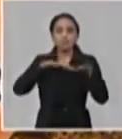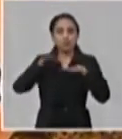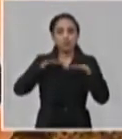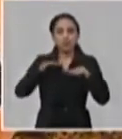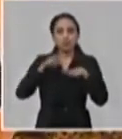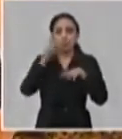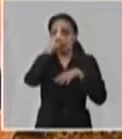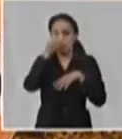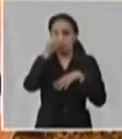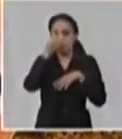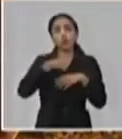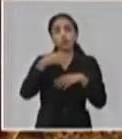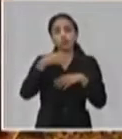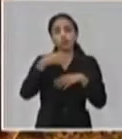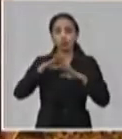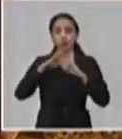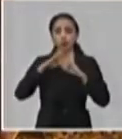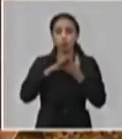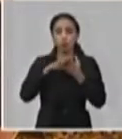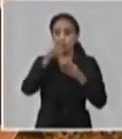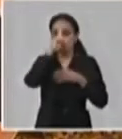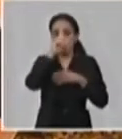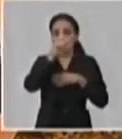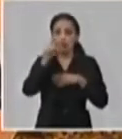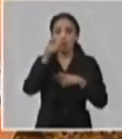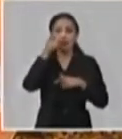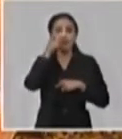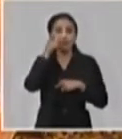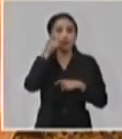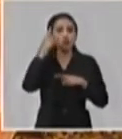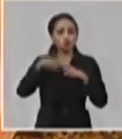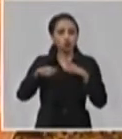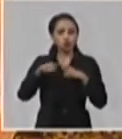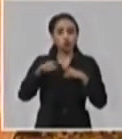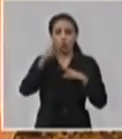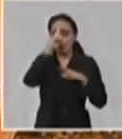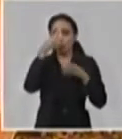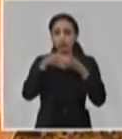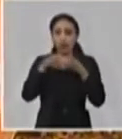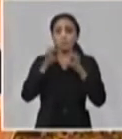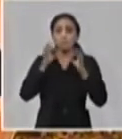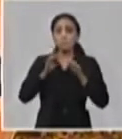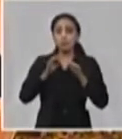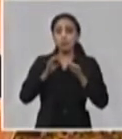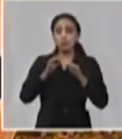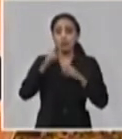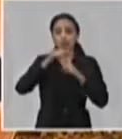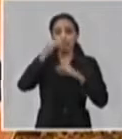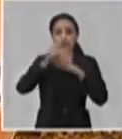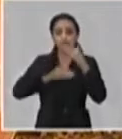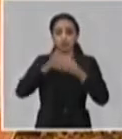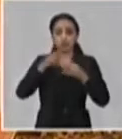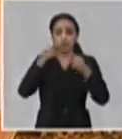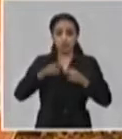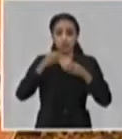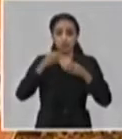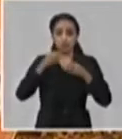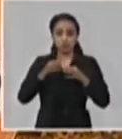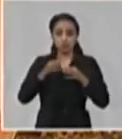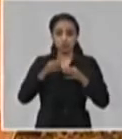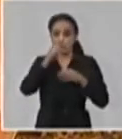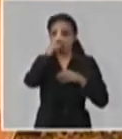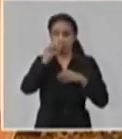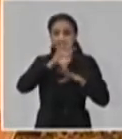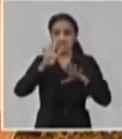tenemos las instituciones, tanto para la vigilancia como el tratamiento. Esta decisión inicial de los centros que están